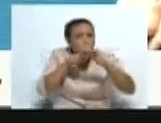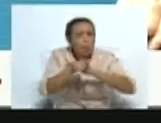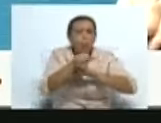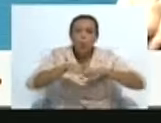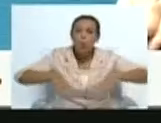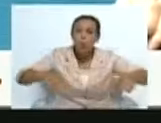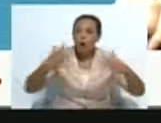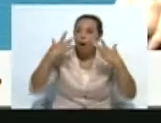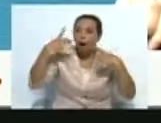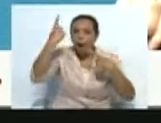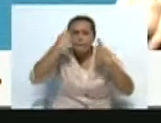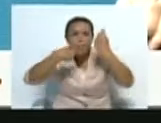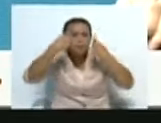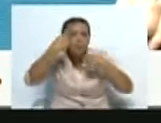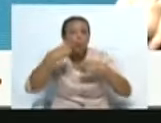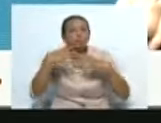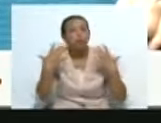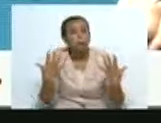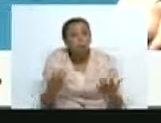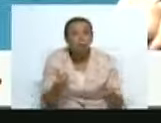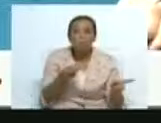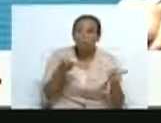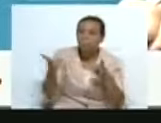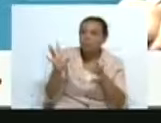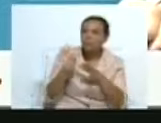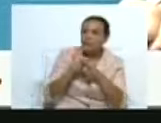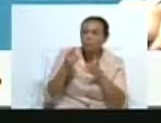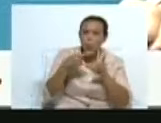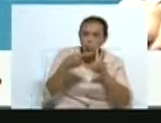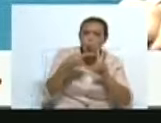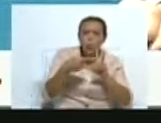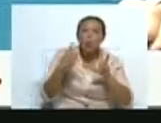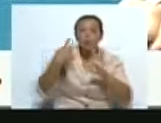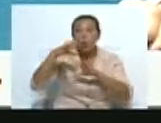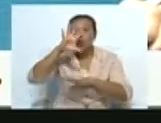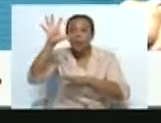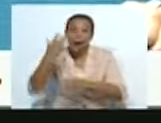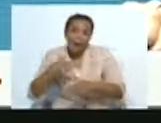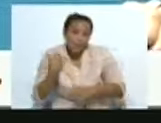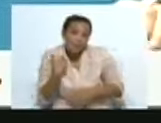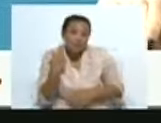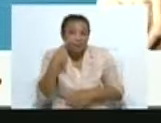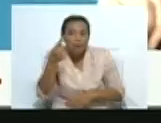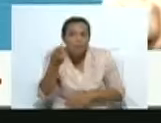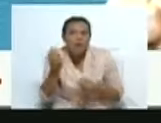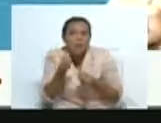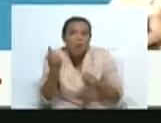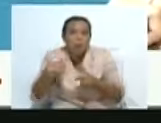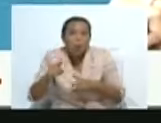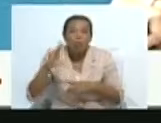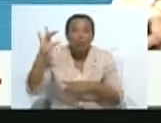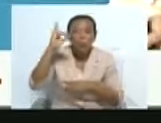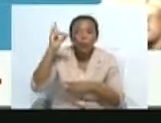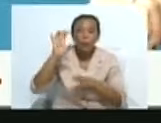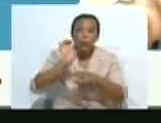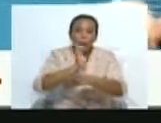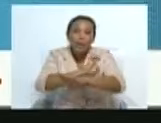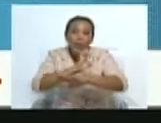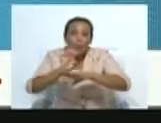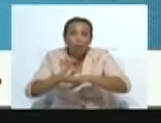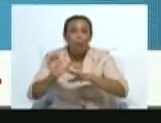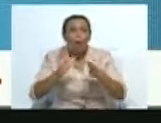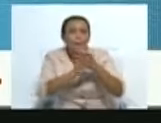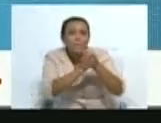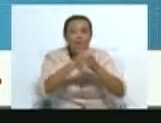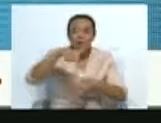hemos visto un par de funciones de otros, de un grupo de Ecuador, también de un amigo aquí